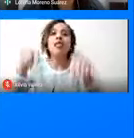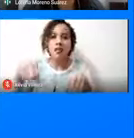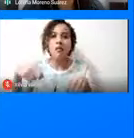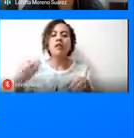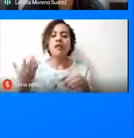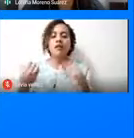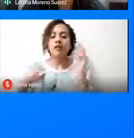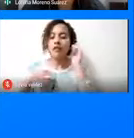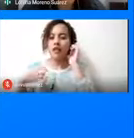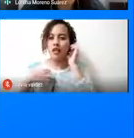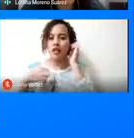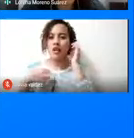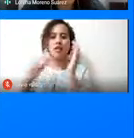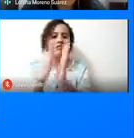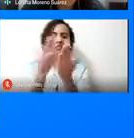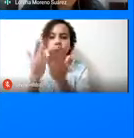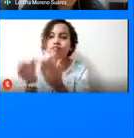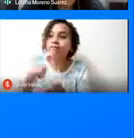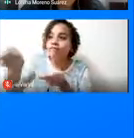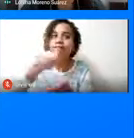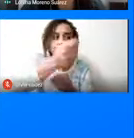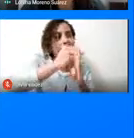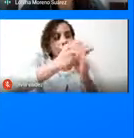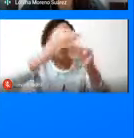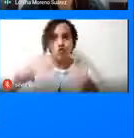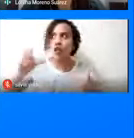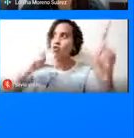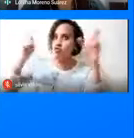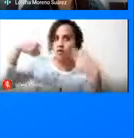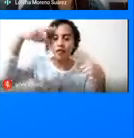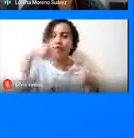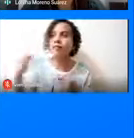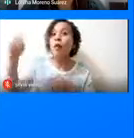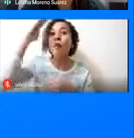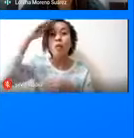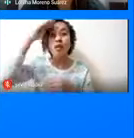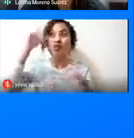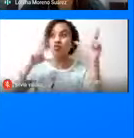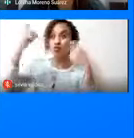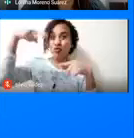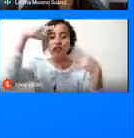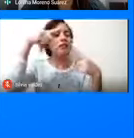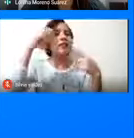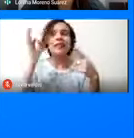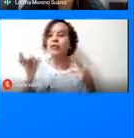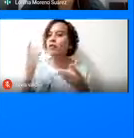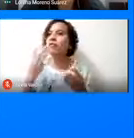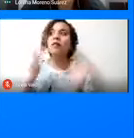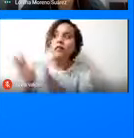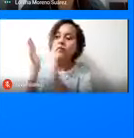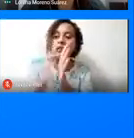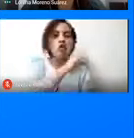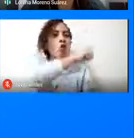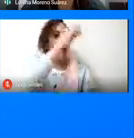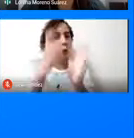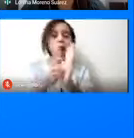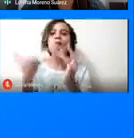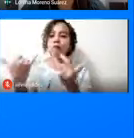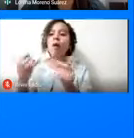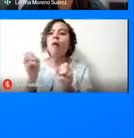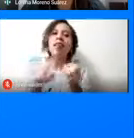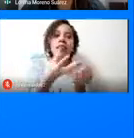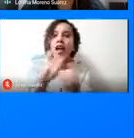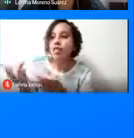volantes de seguridad turística, los policías de turismo están totalmente informados para